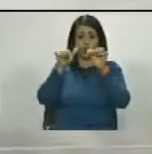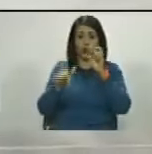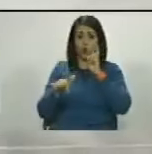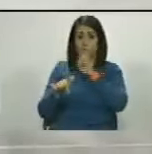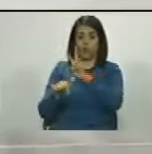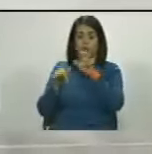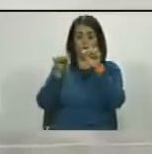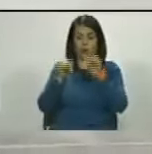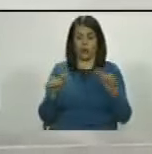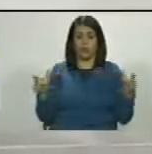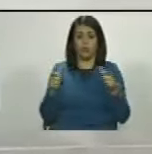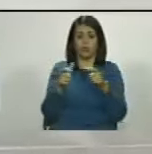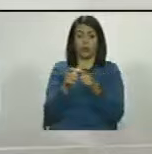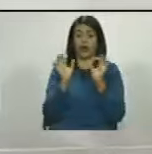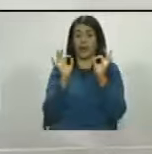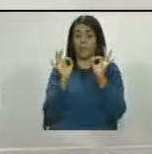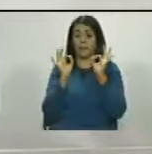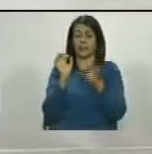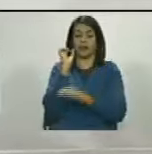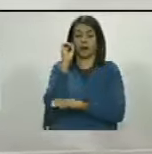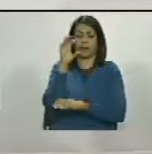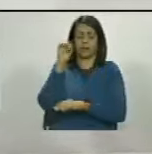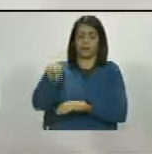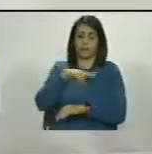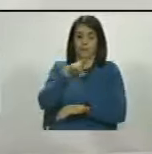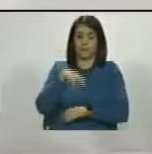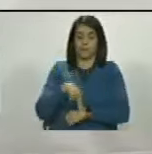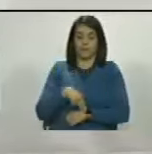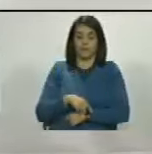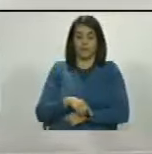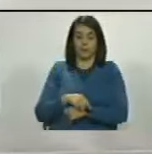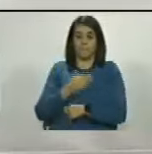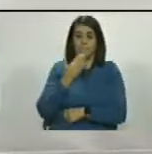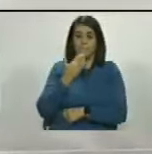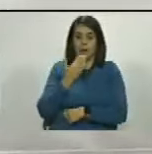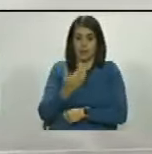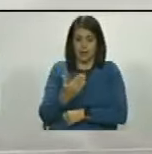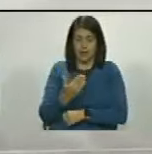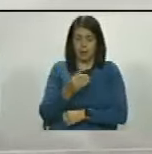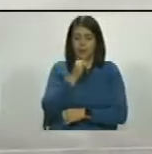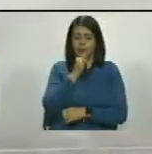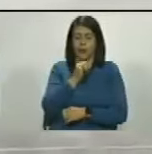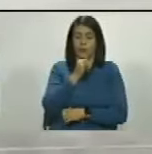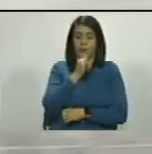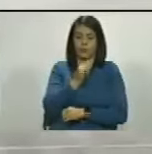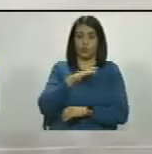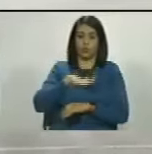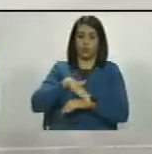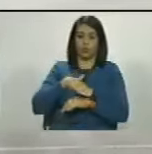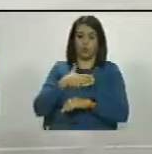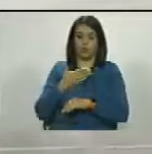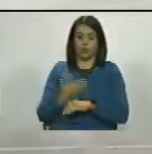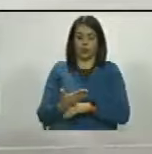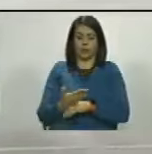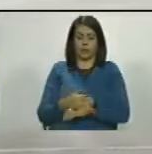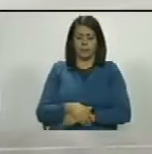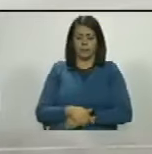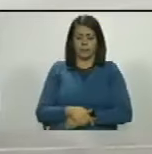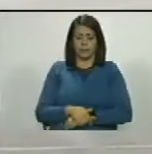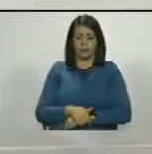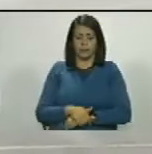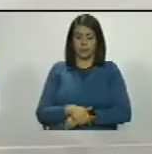en esta sesión ordinaria de nuestro Parlamento Nacional. Hemos solicitado este punto de información para desde